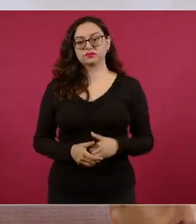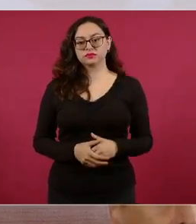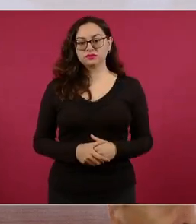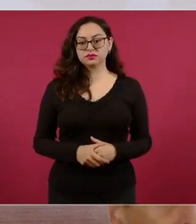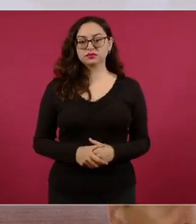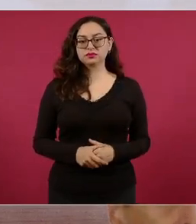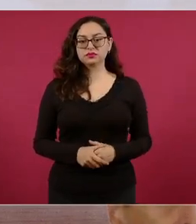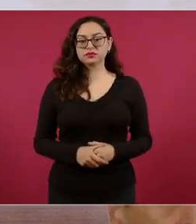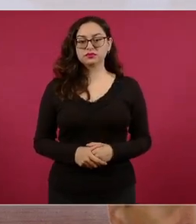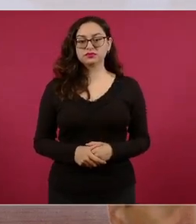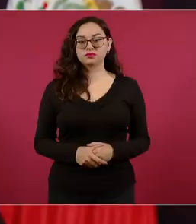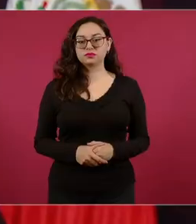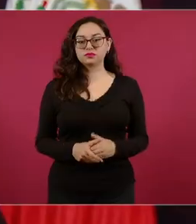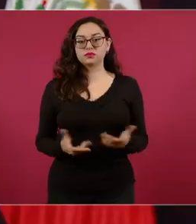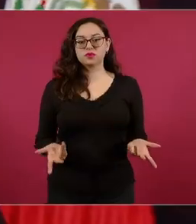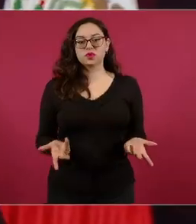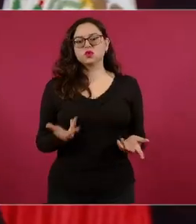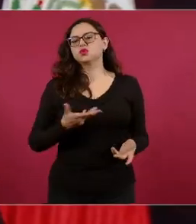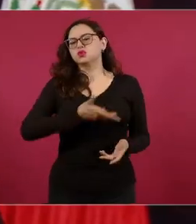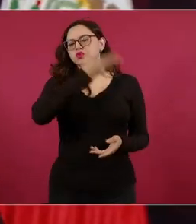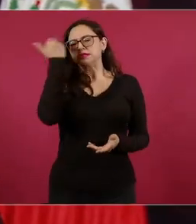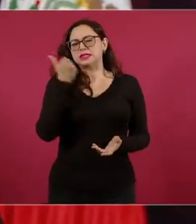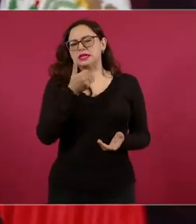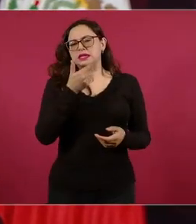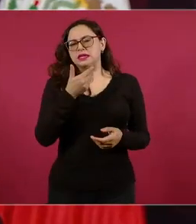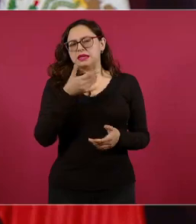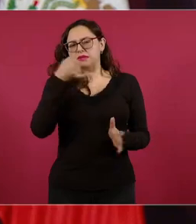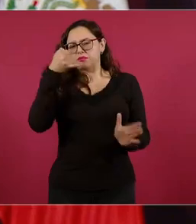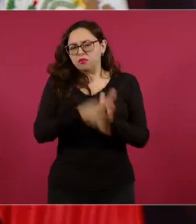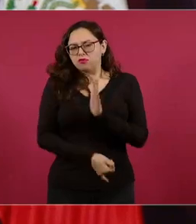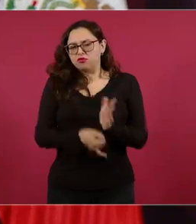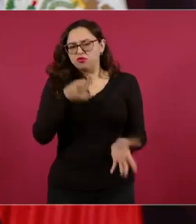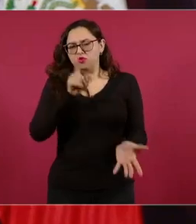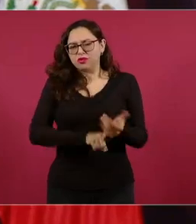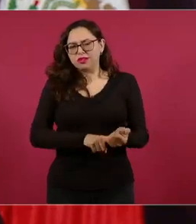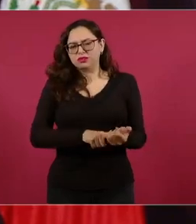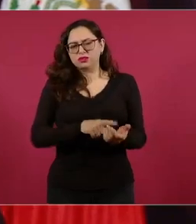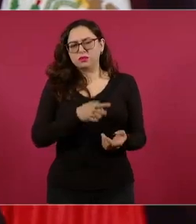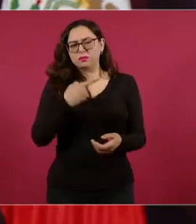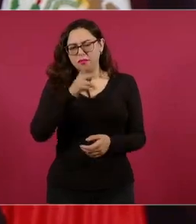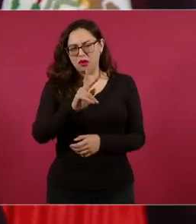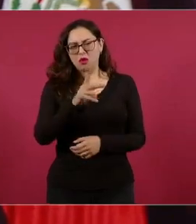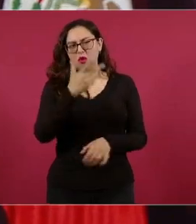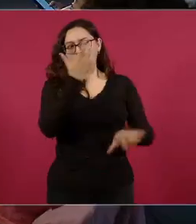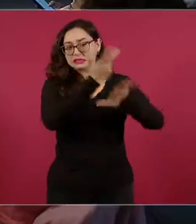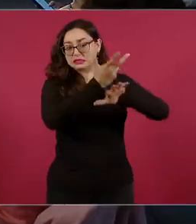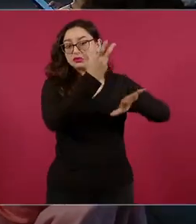proponiendo el presidente Biden para el Poder Judicial en Estados Unidos,